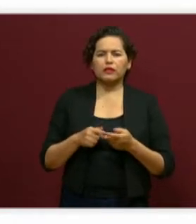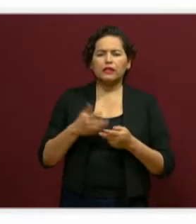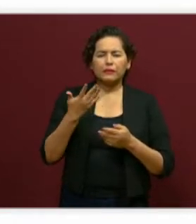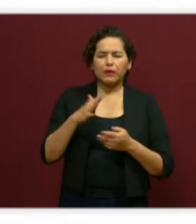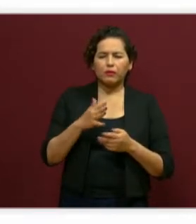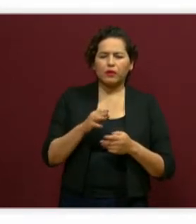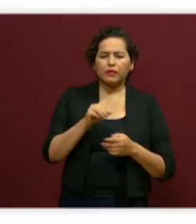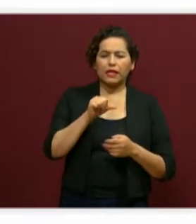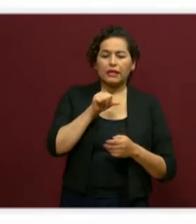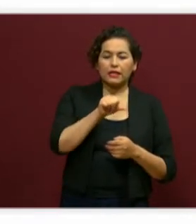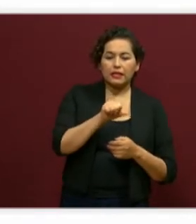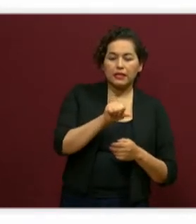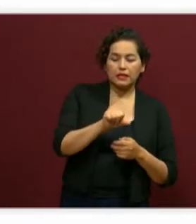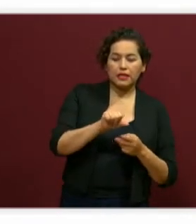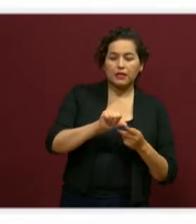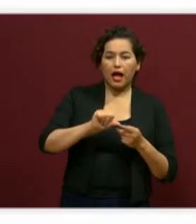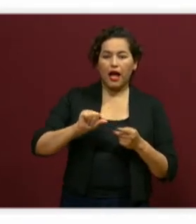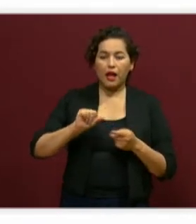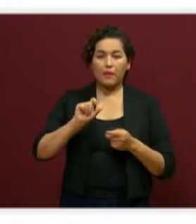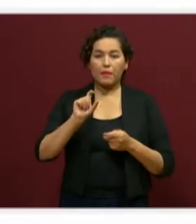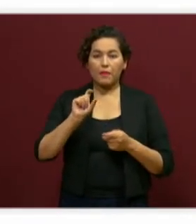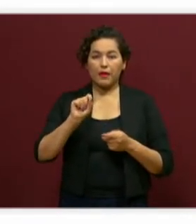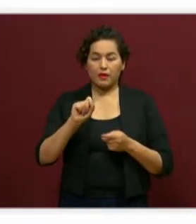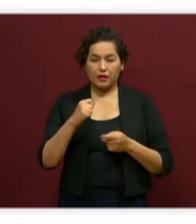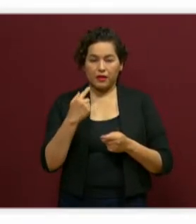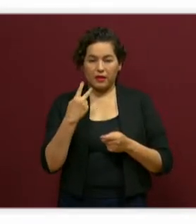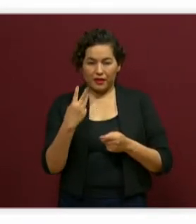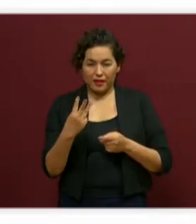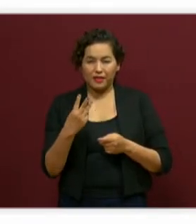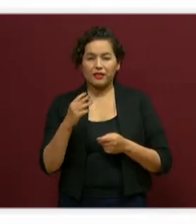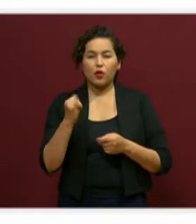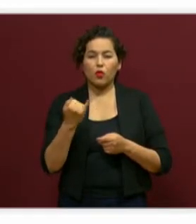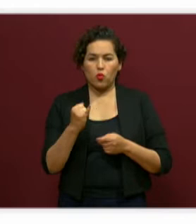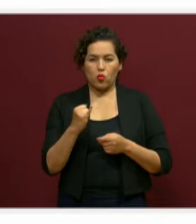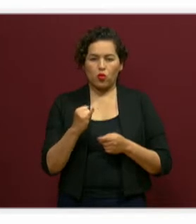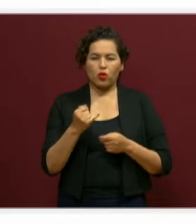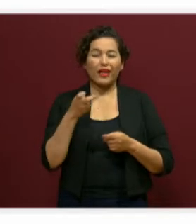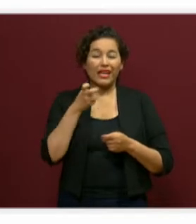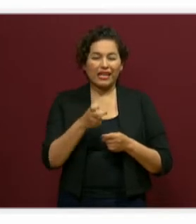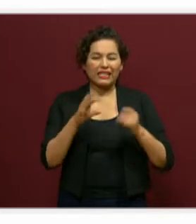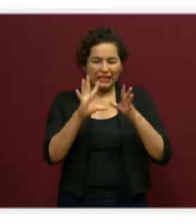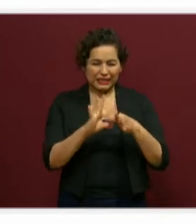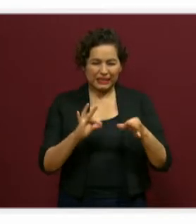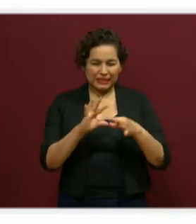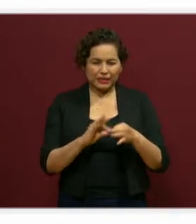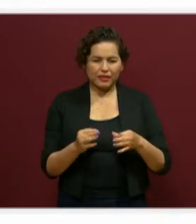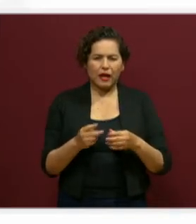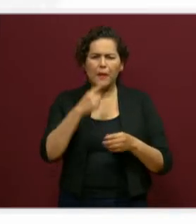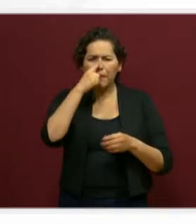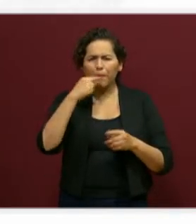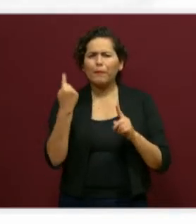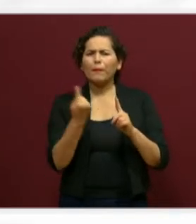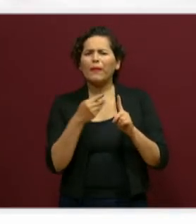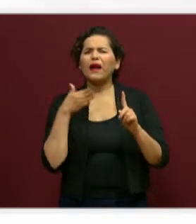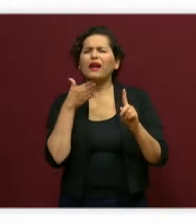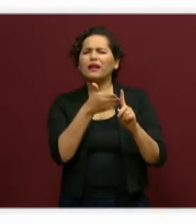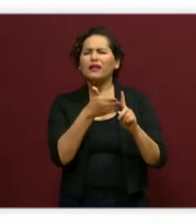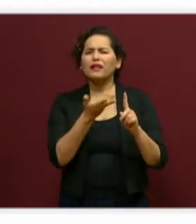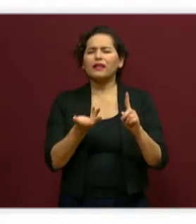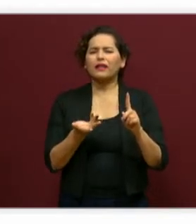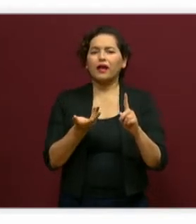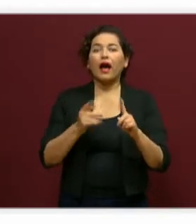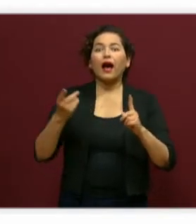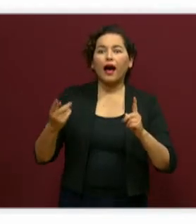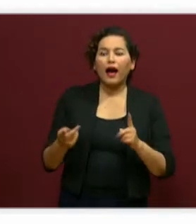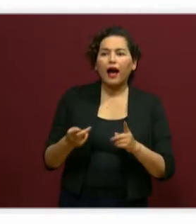23 de junio y es lo que les voy a compartir. El propósito fue recuperar la información relevante sobre